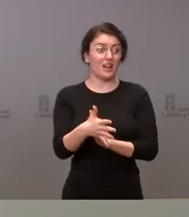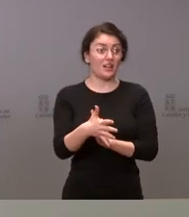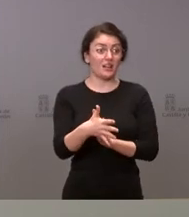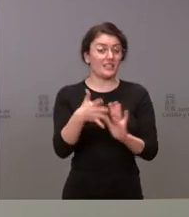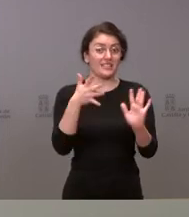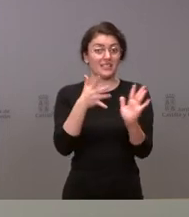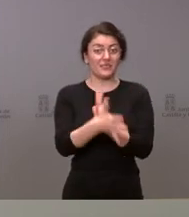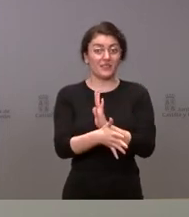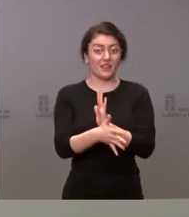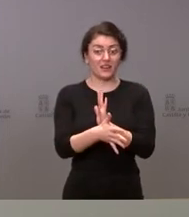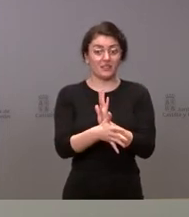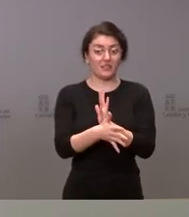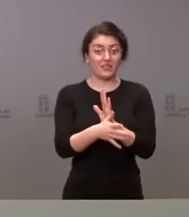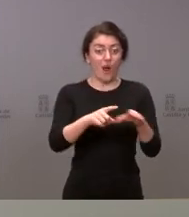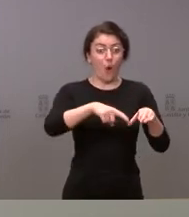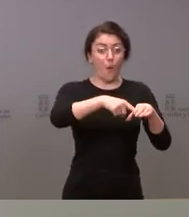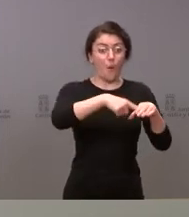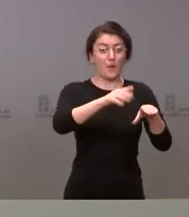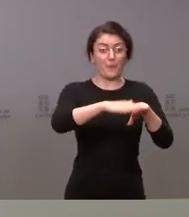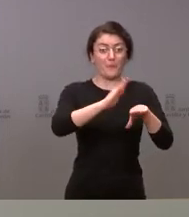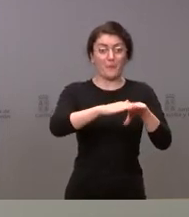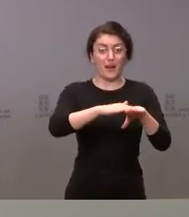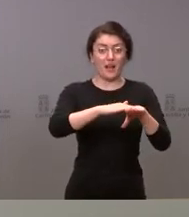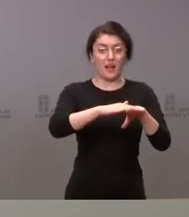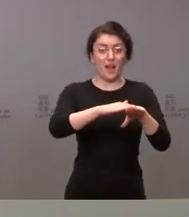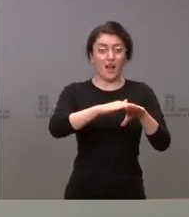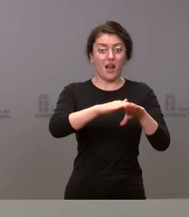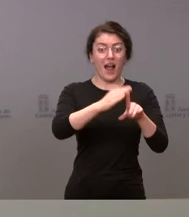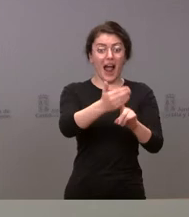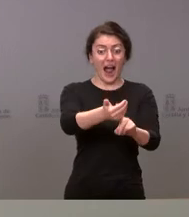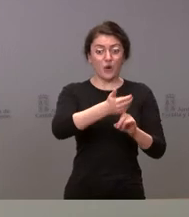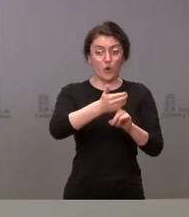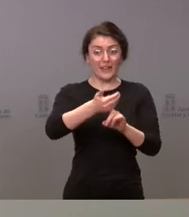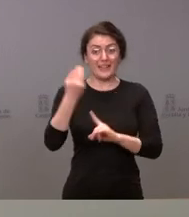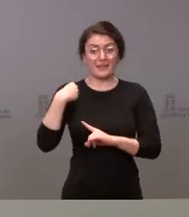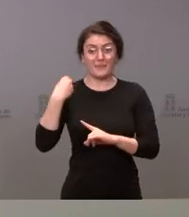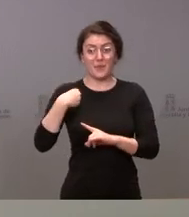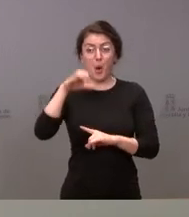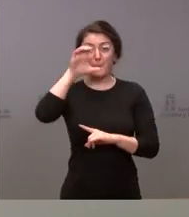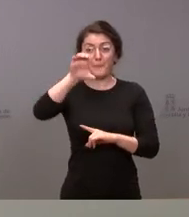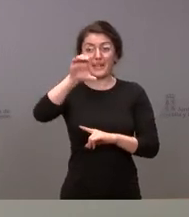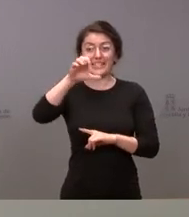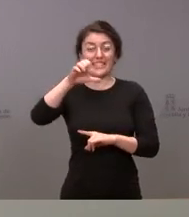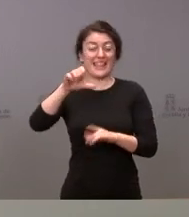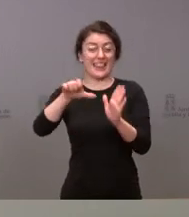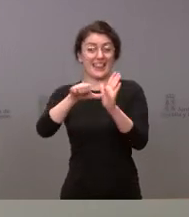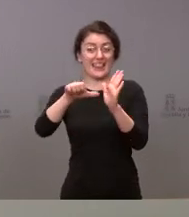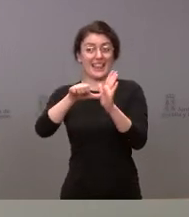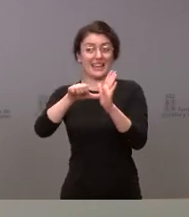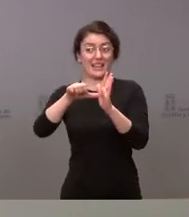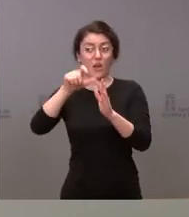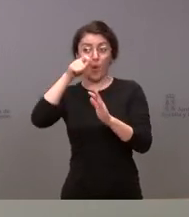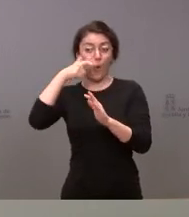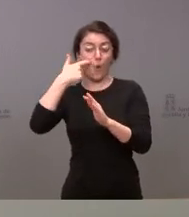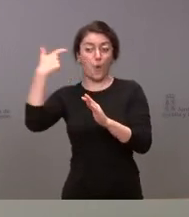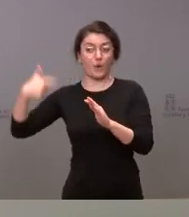países limítrofes a Ucrania y que algunos de ellos forman parte de la Unión Europea. Lógicamente la propia Unión Europea también